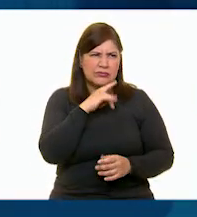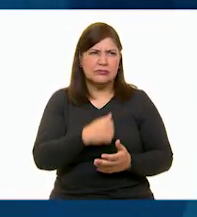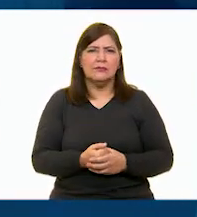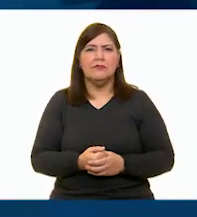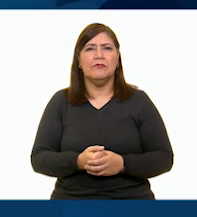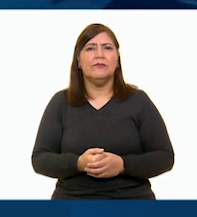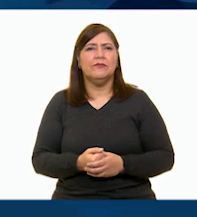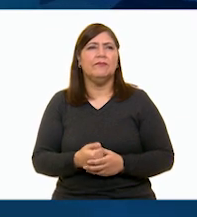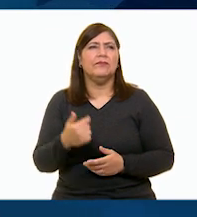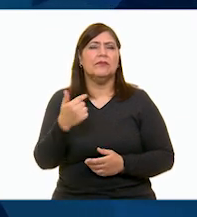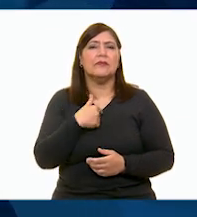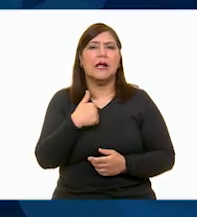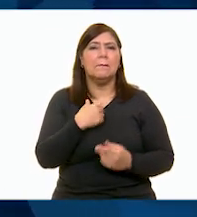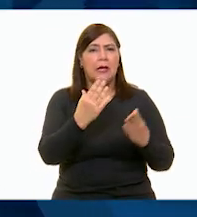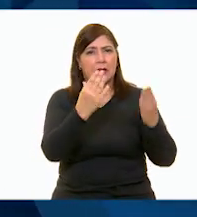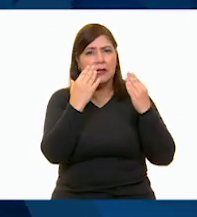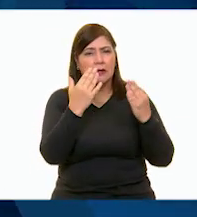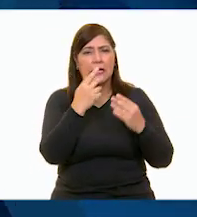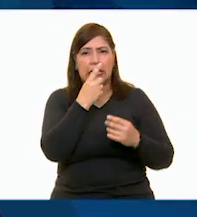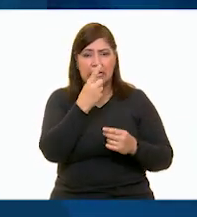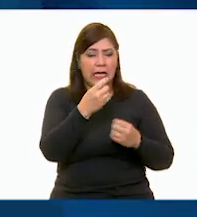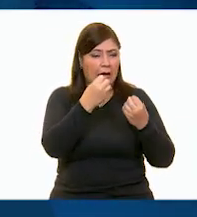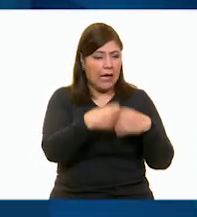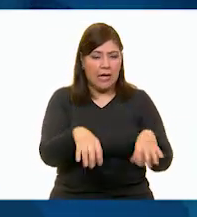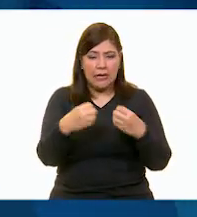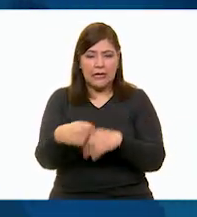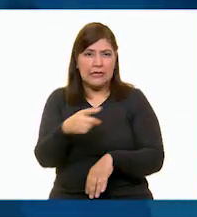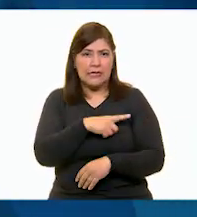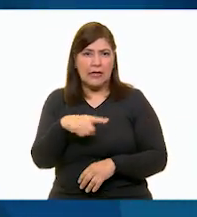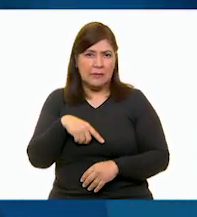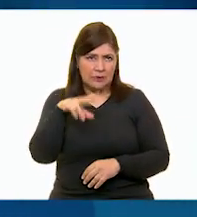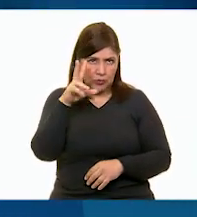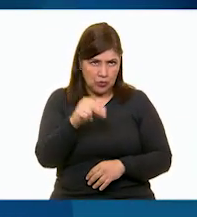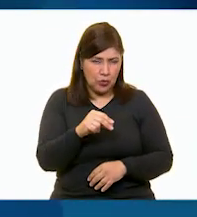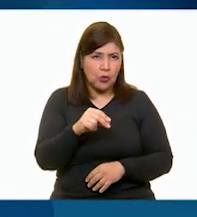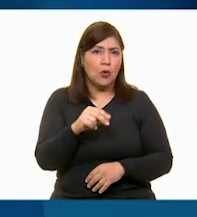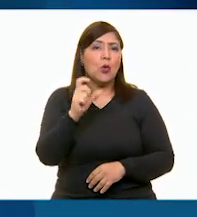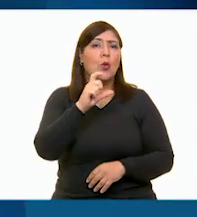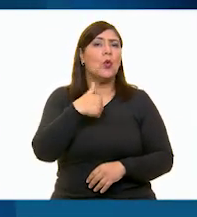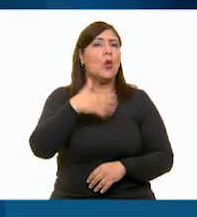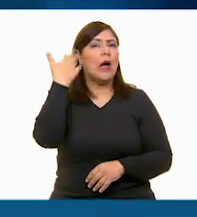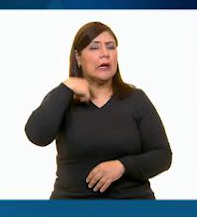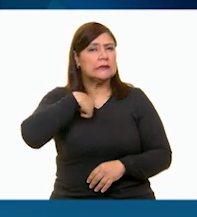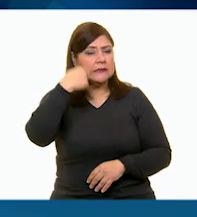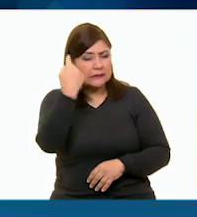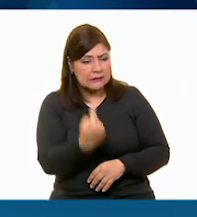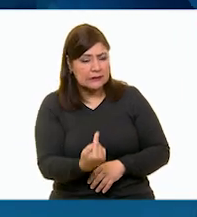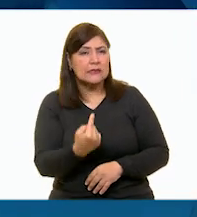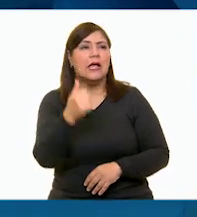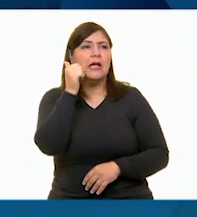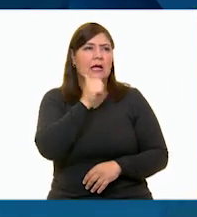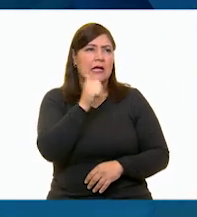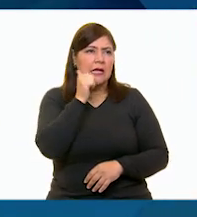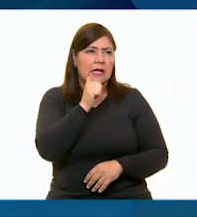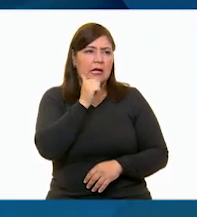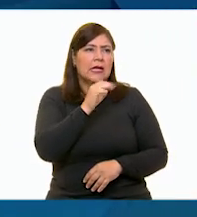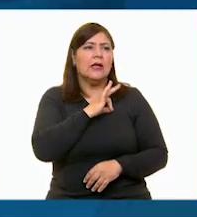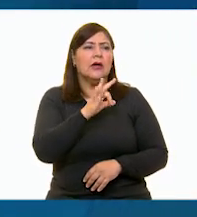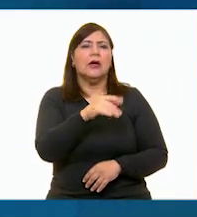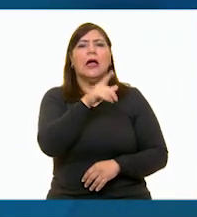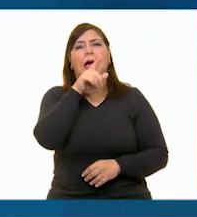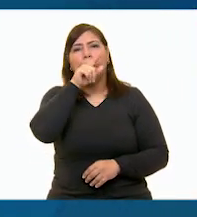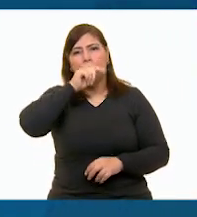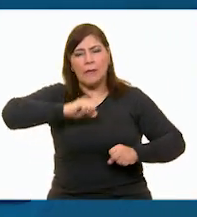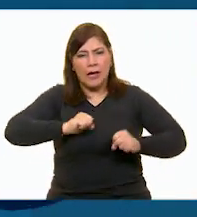A mí me enseñaron que nada se desperdicia. Cuando yo era niña, le dábamos las castaritas a las